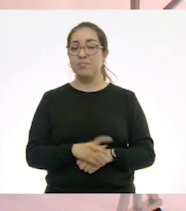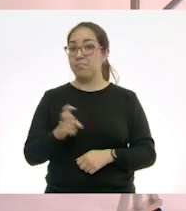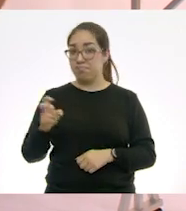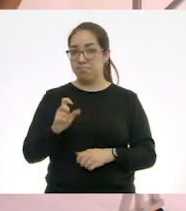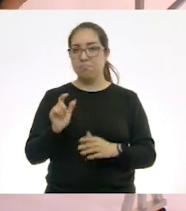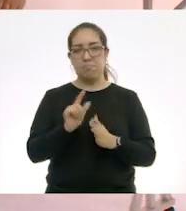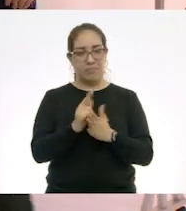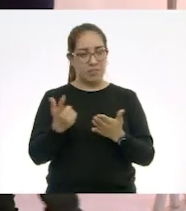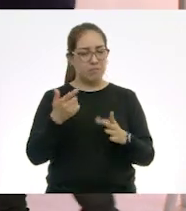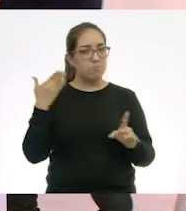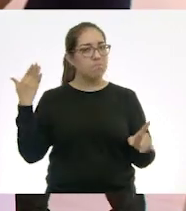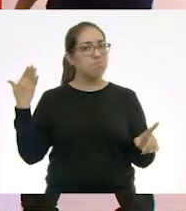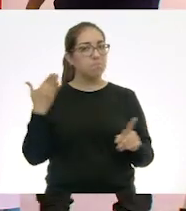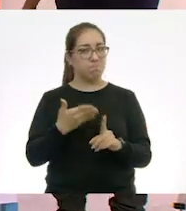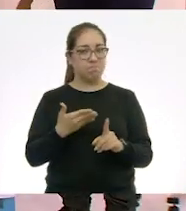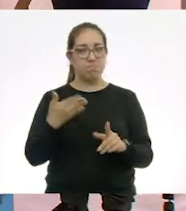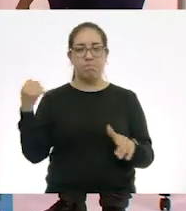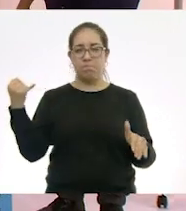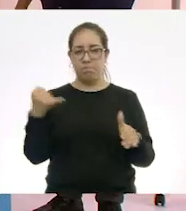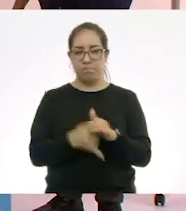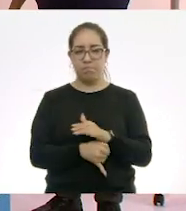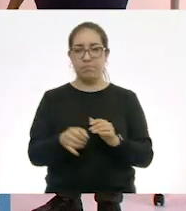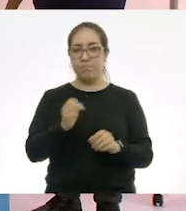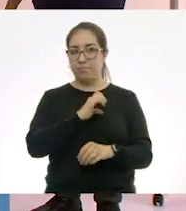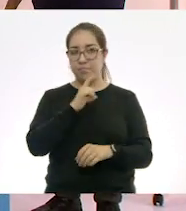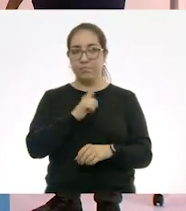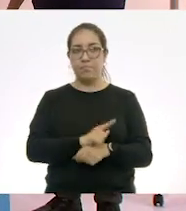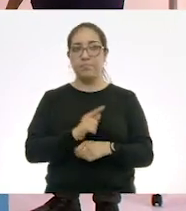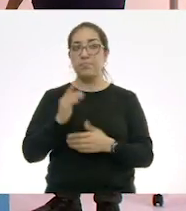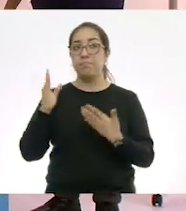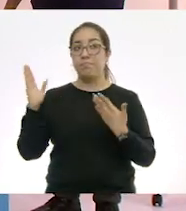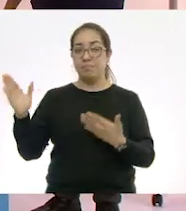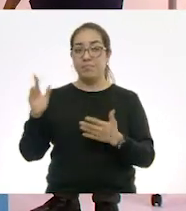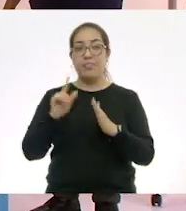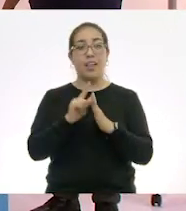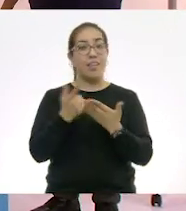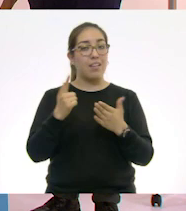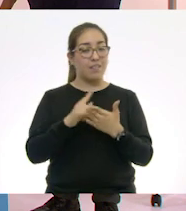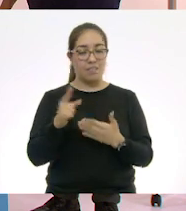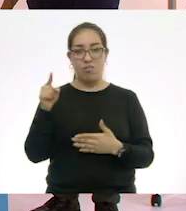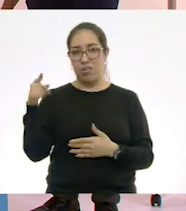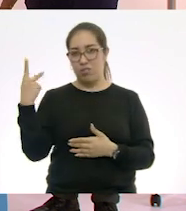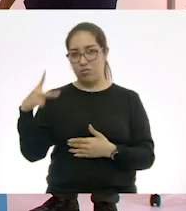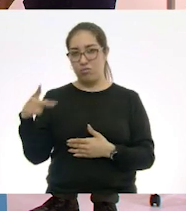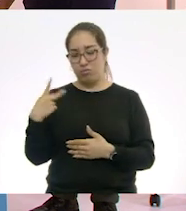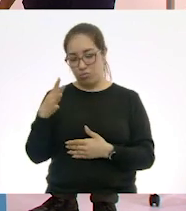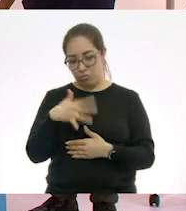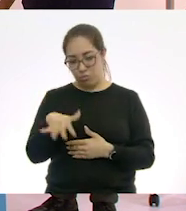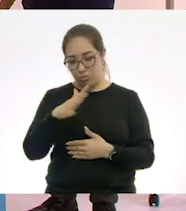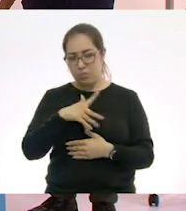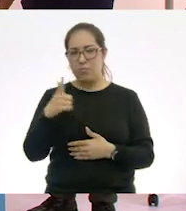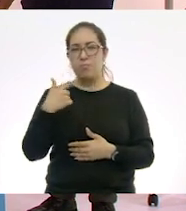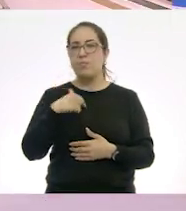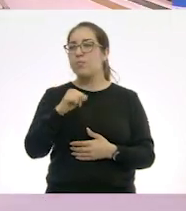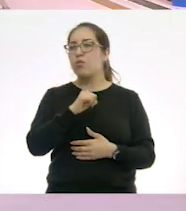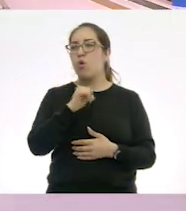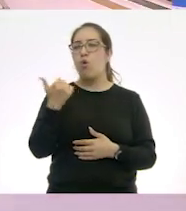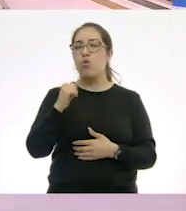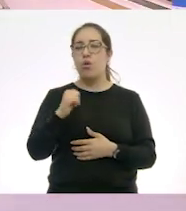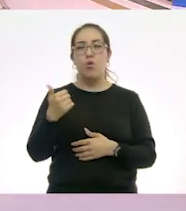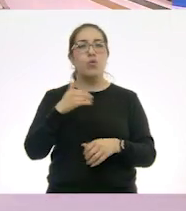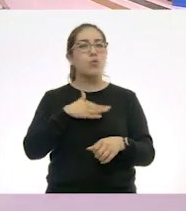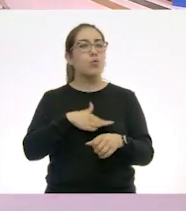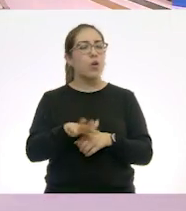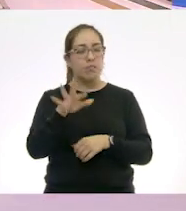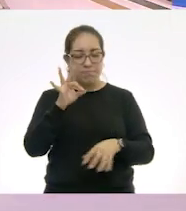muy específico, entonces. Claro que sí. En los libros. Mientras él busca en el libro, voy a buscar otra fuente de